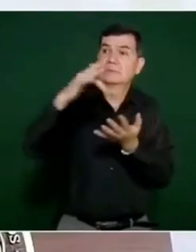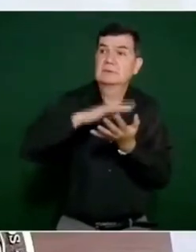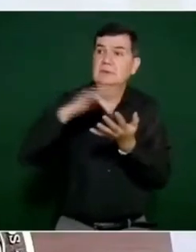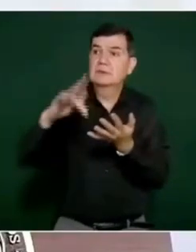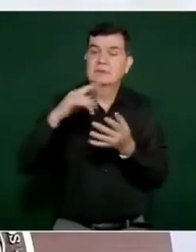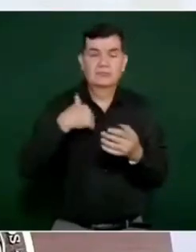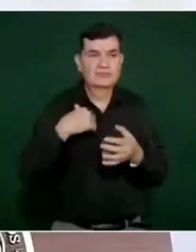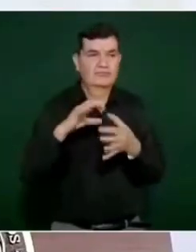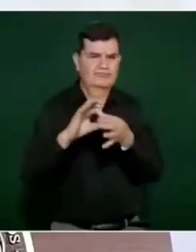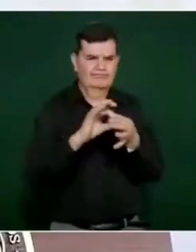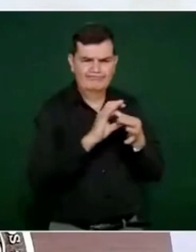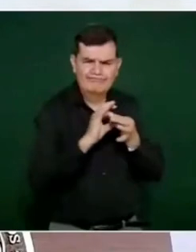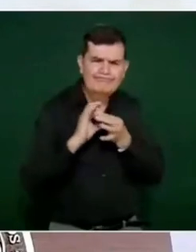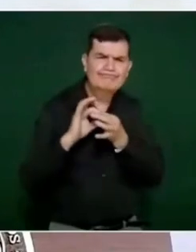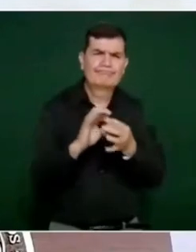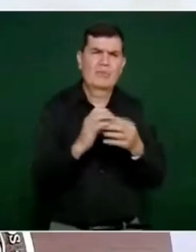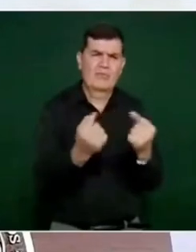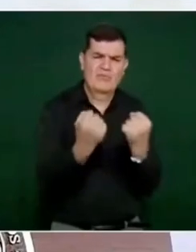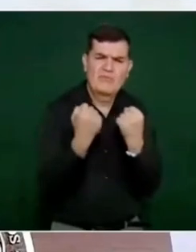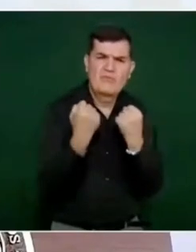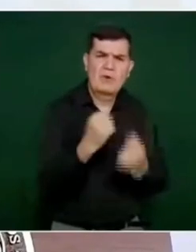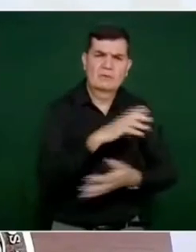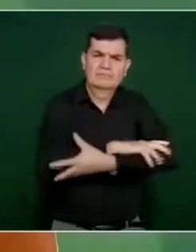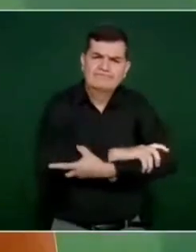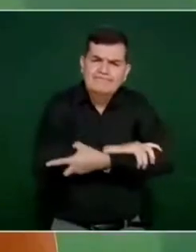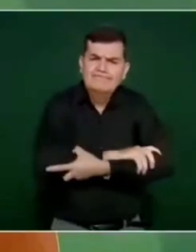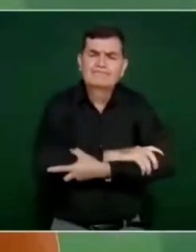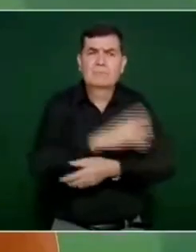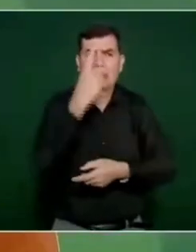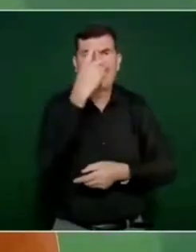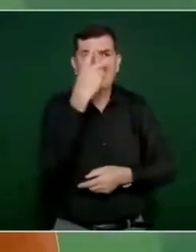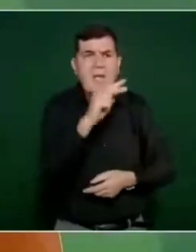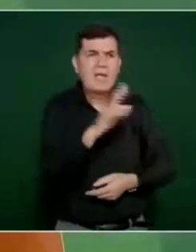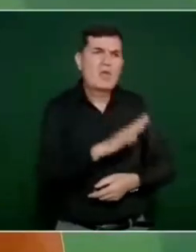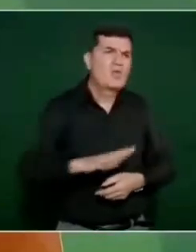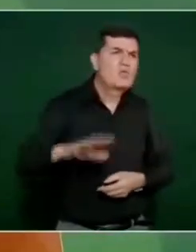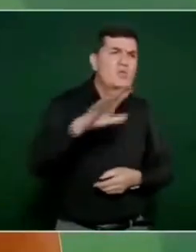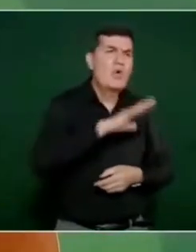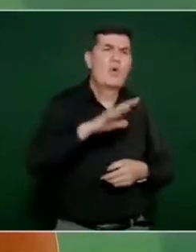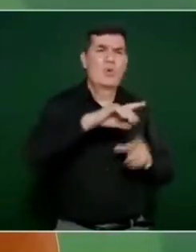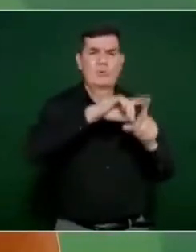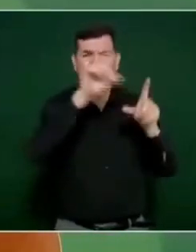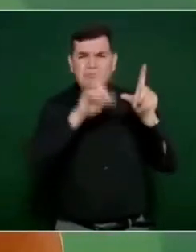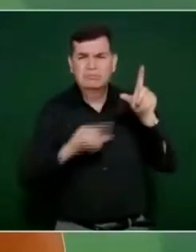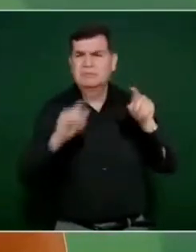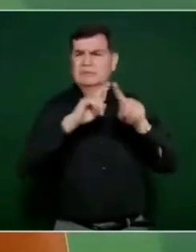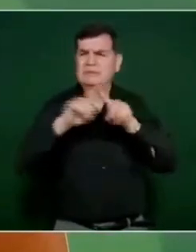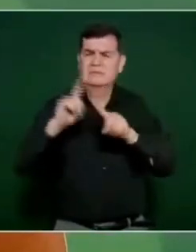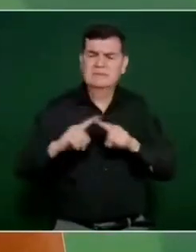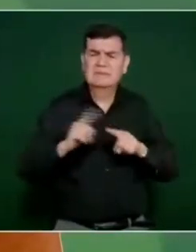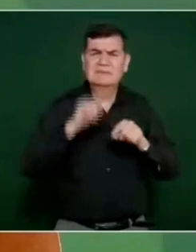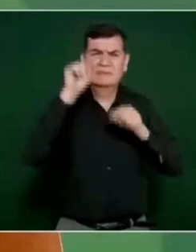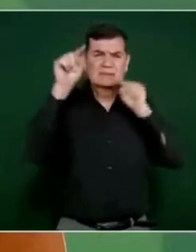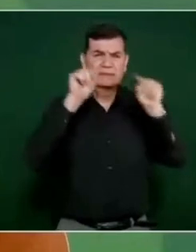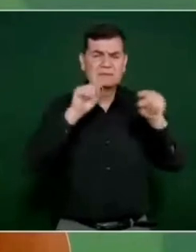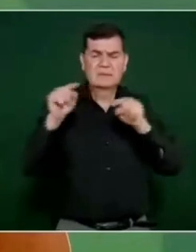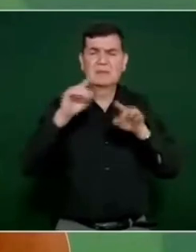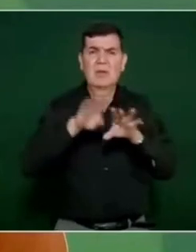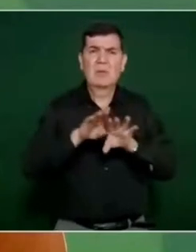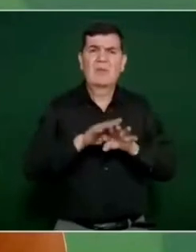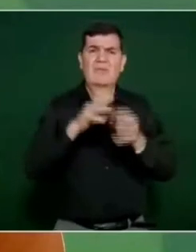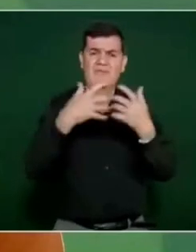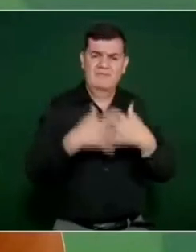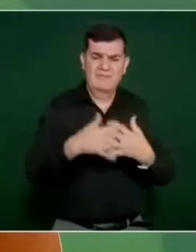solidaridad de todo el pueblo de México, de ciudadanos de todas las entidades federativas, por supuesto de